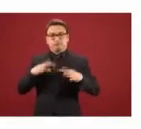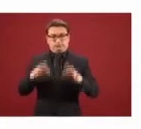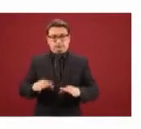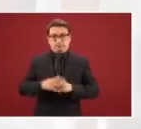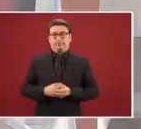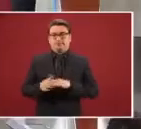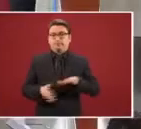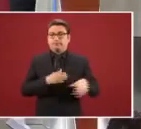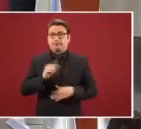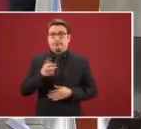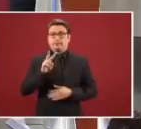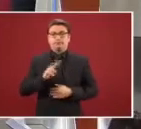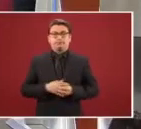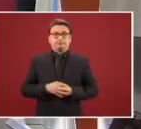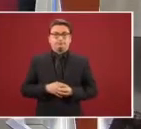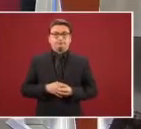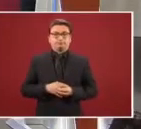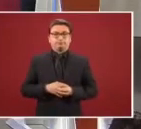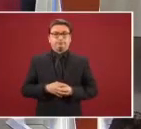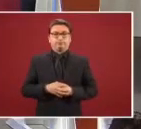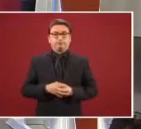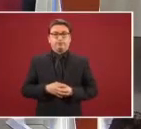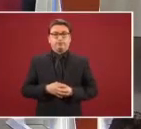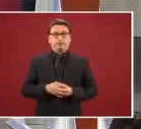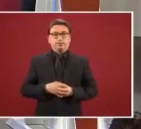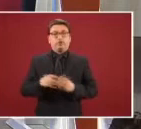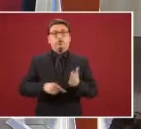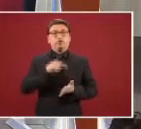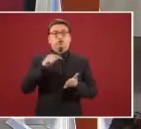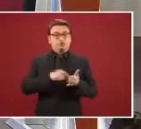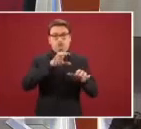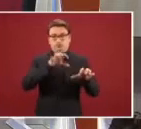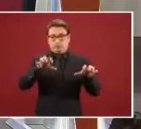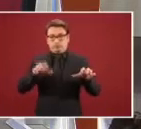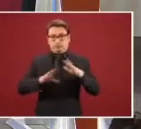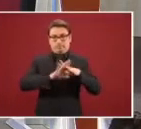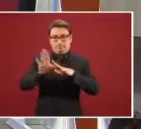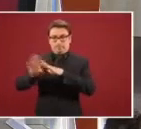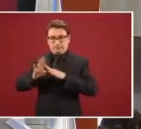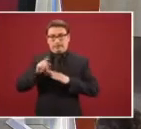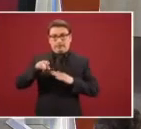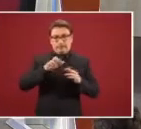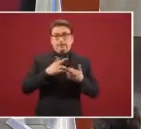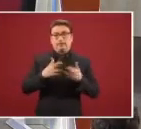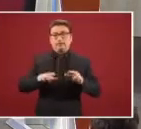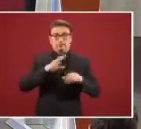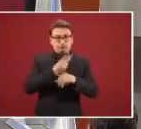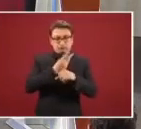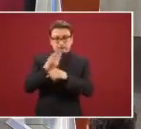por favor. Se concluyeron la rehabilitación de estaciones migratorias, que fue otro compromiso que hizo el gobierno de la República.